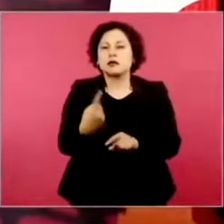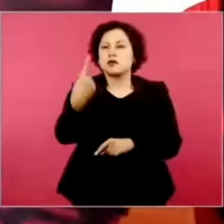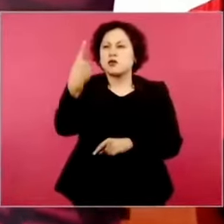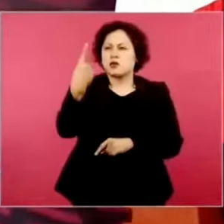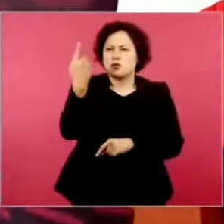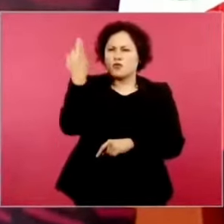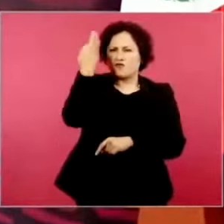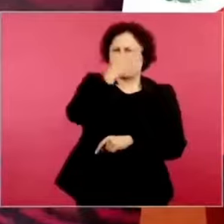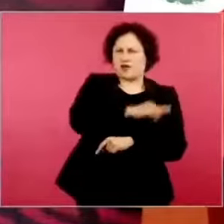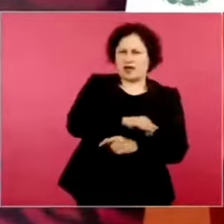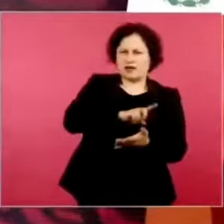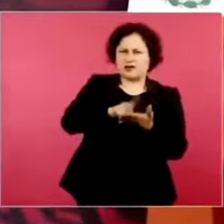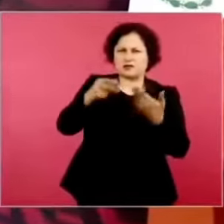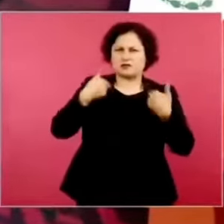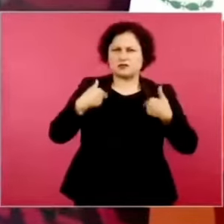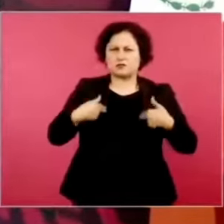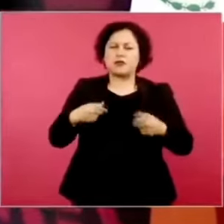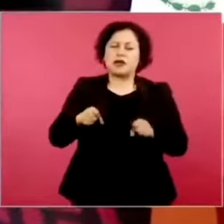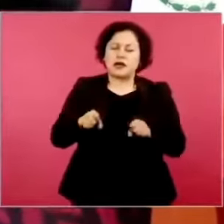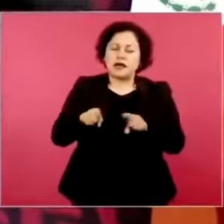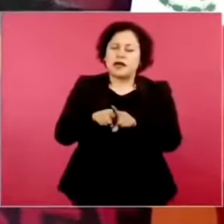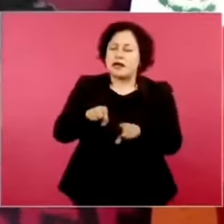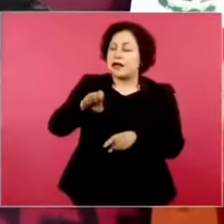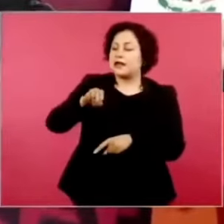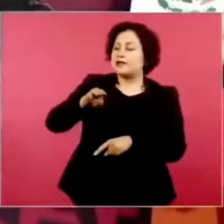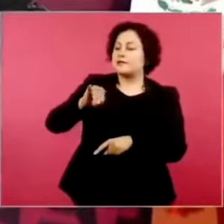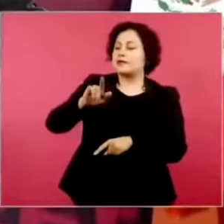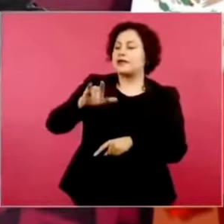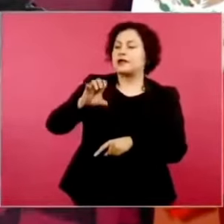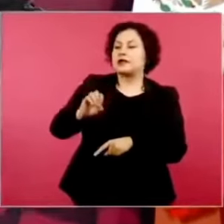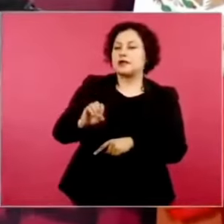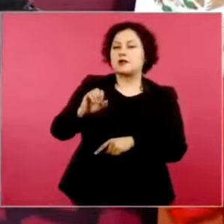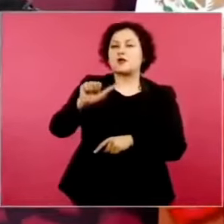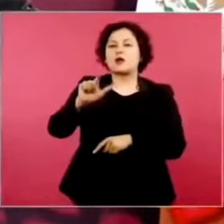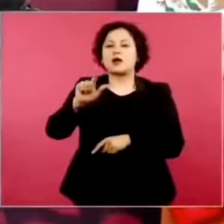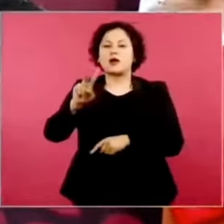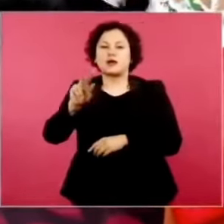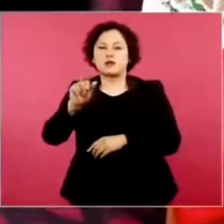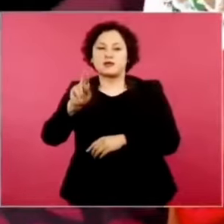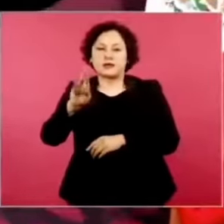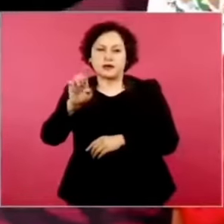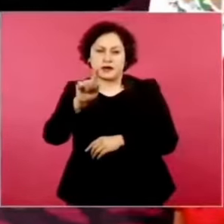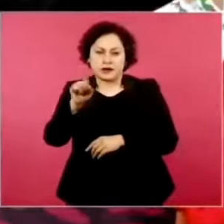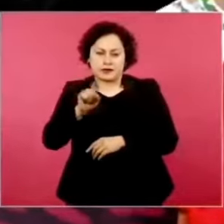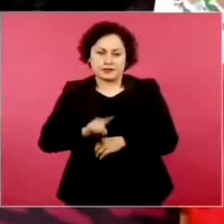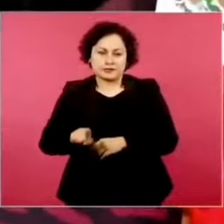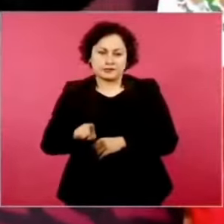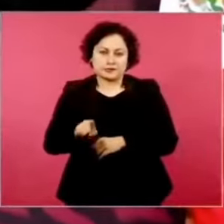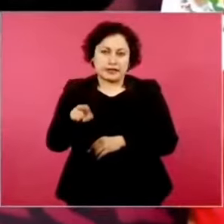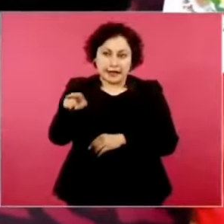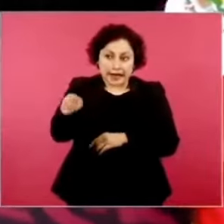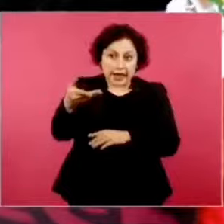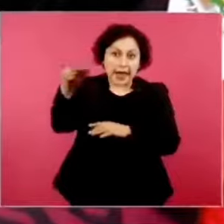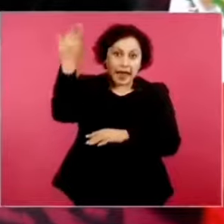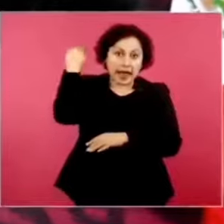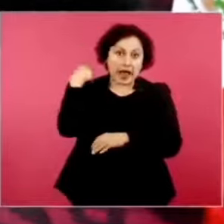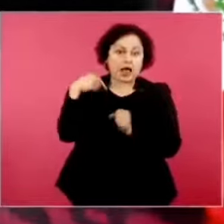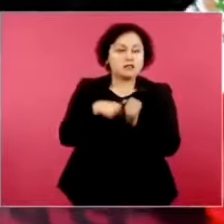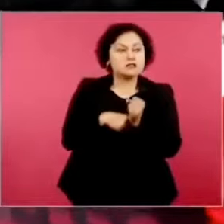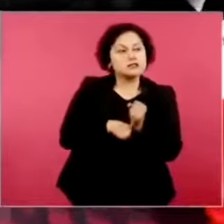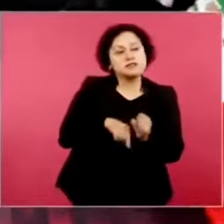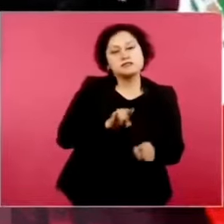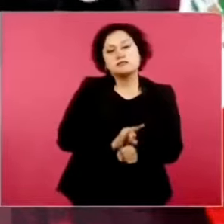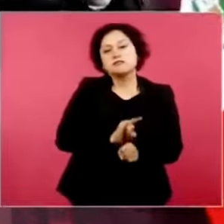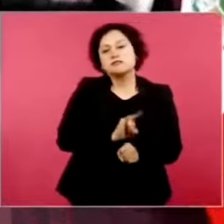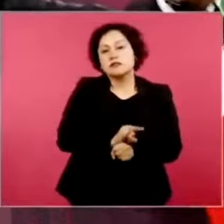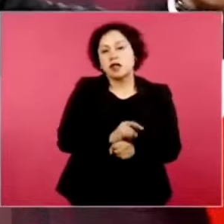Emilio Álvarez y Casa, que ahora ya se quitó la máscara y que abiertamente está a favor